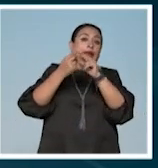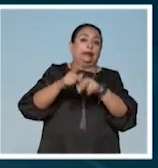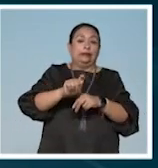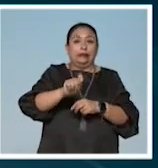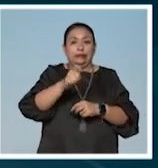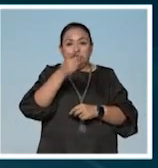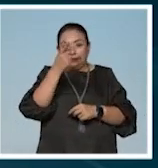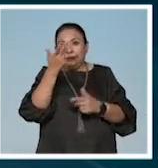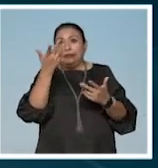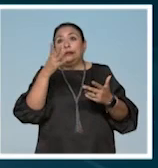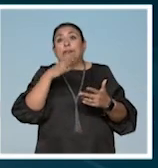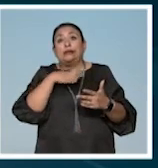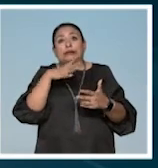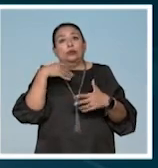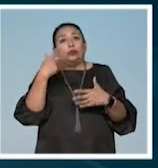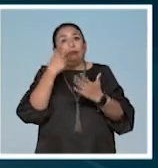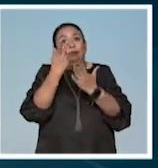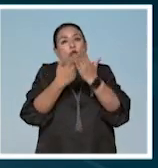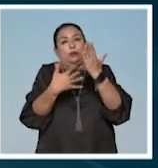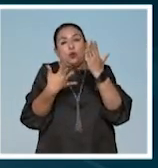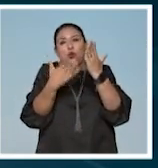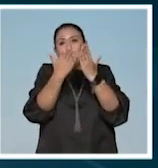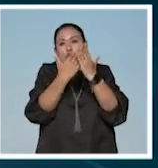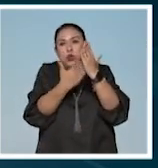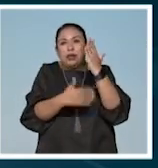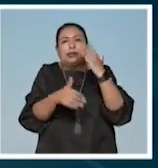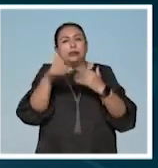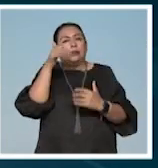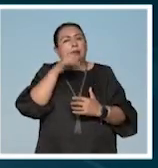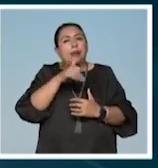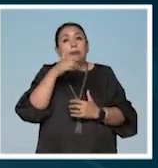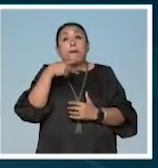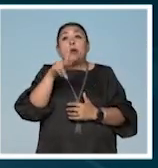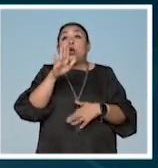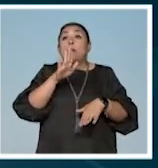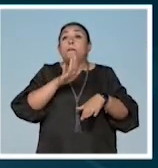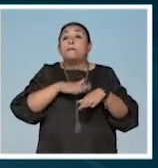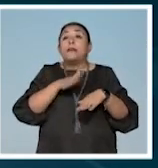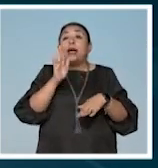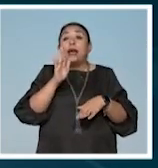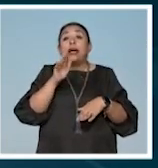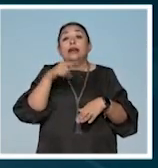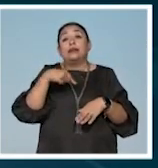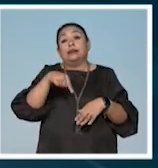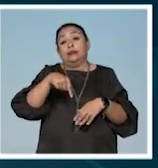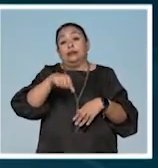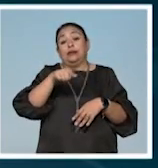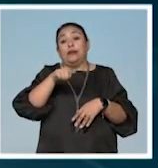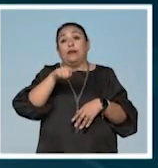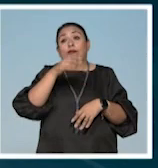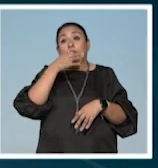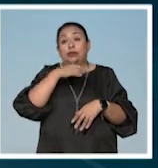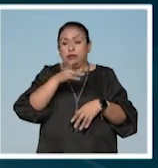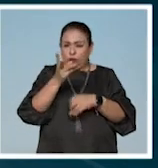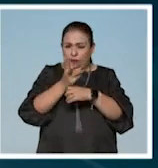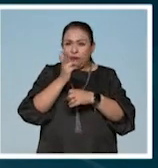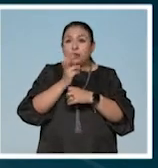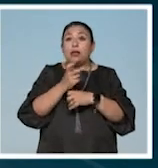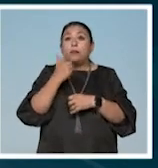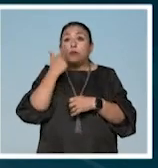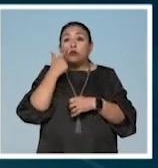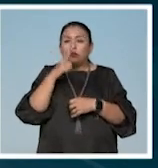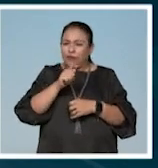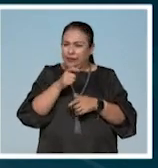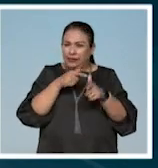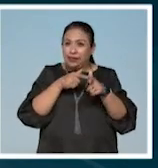Canal 22 Rafa con una gran programación como siempre pero especialmente en esta celebración los invitamos a que se mantengan en